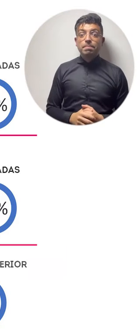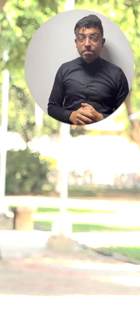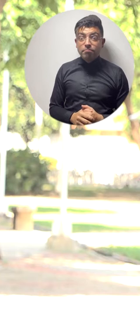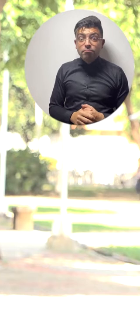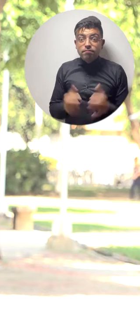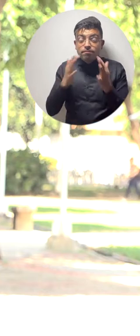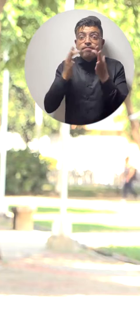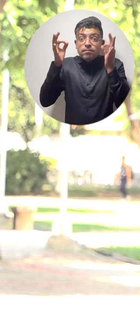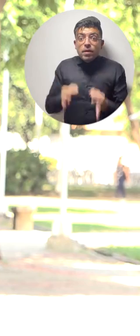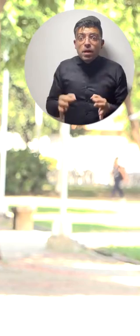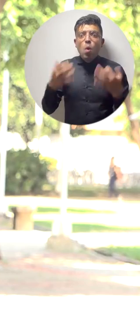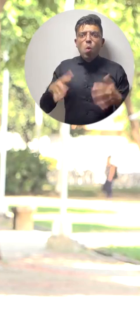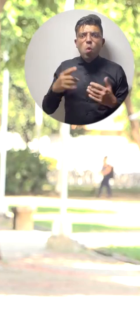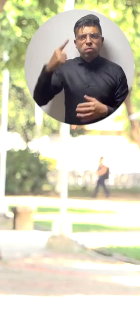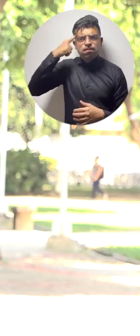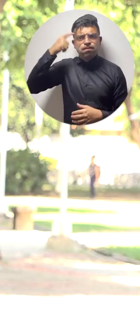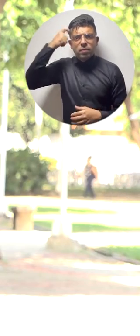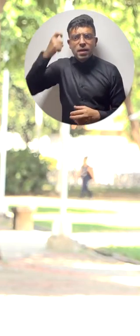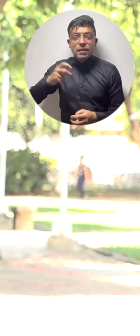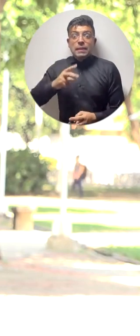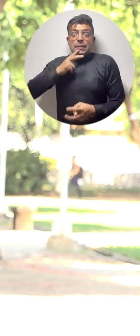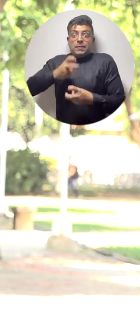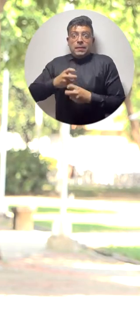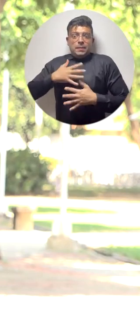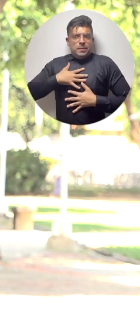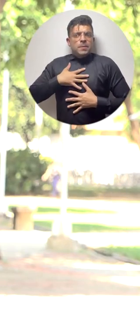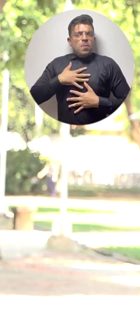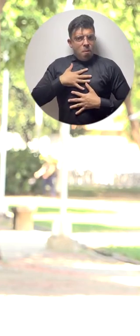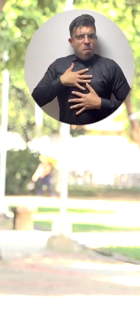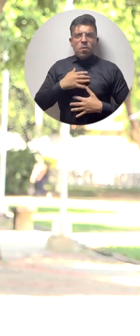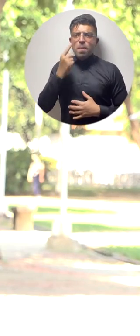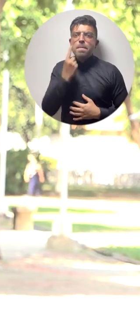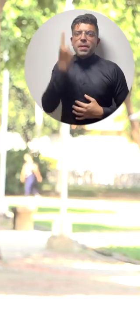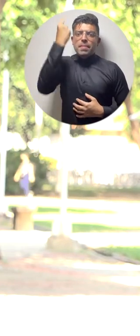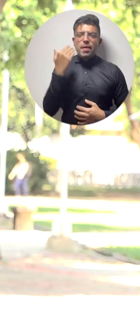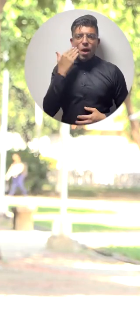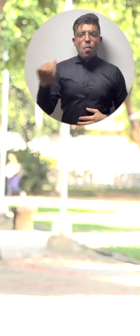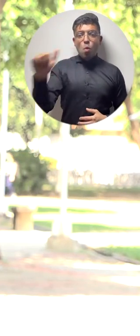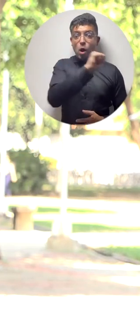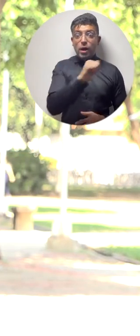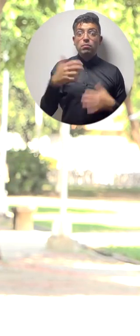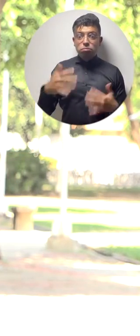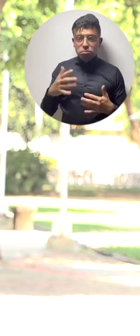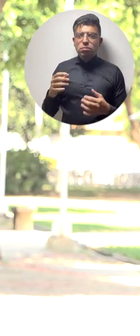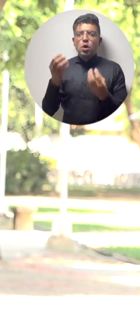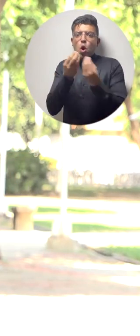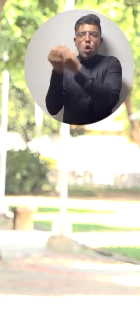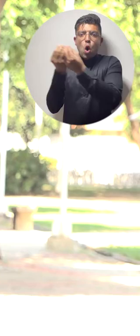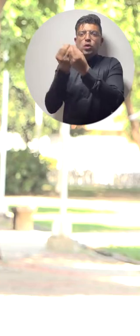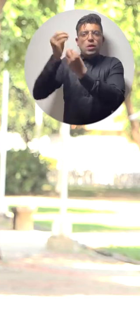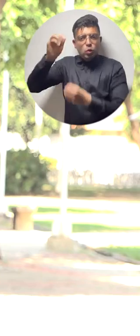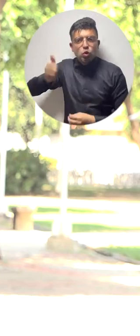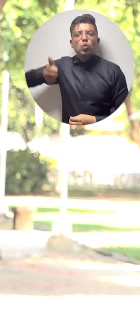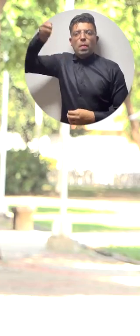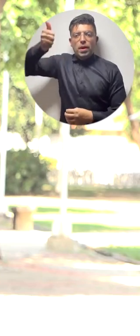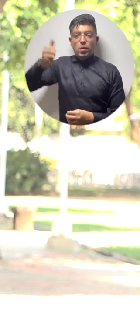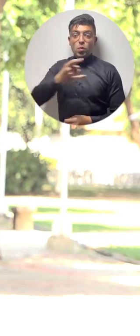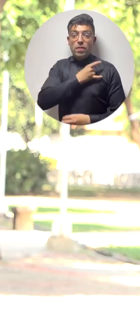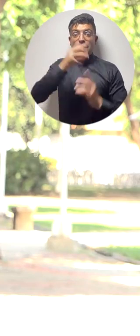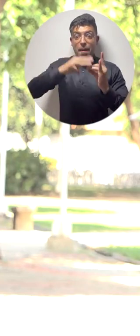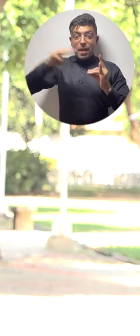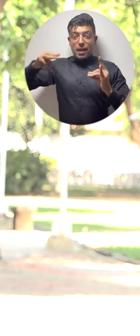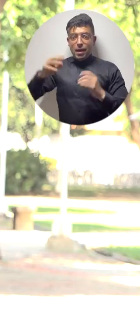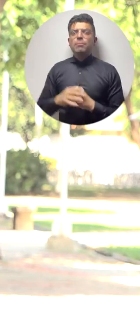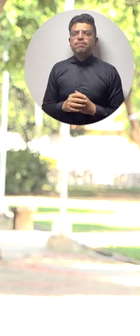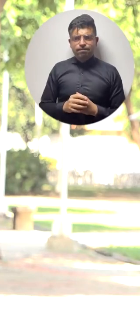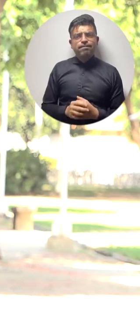mujeres. Esto realmente significa un desafío para mí por ser la primera mujer que llega al Consejo Superior de